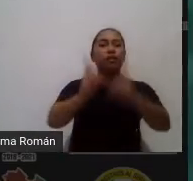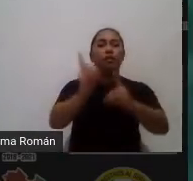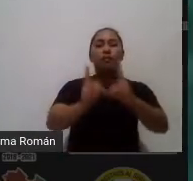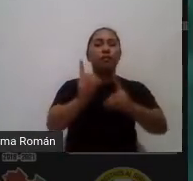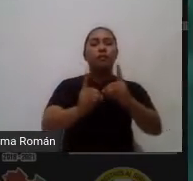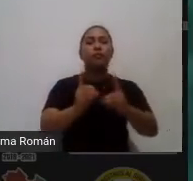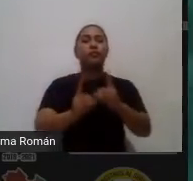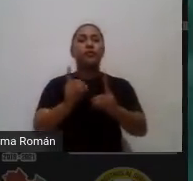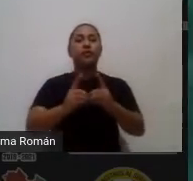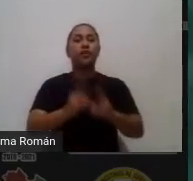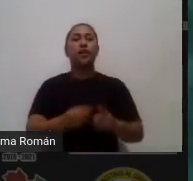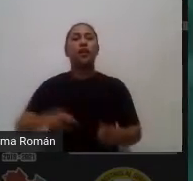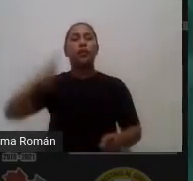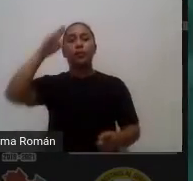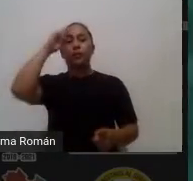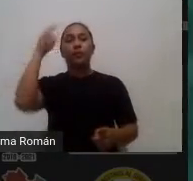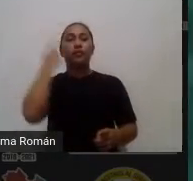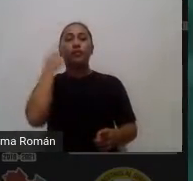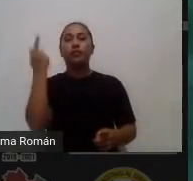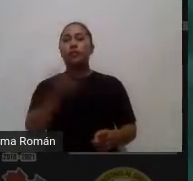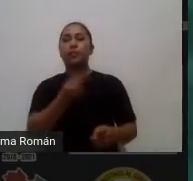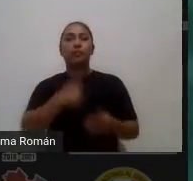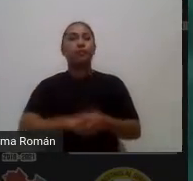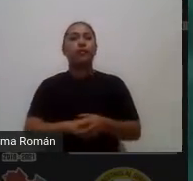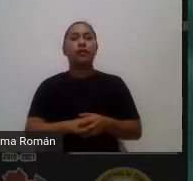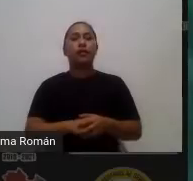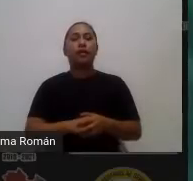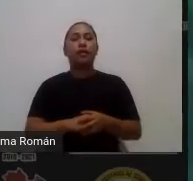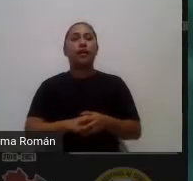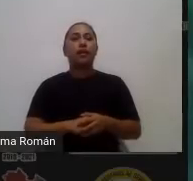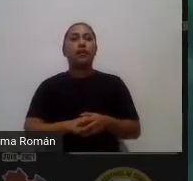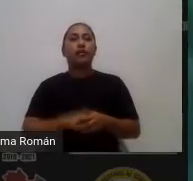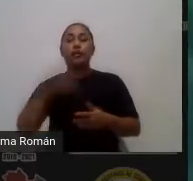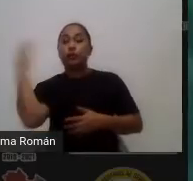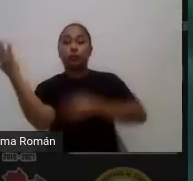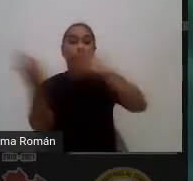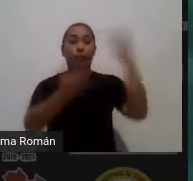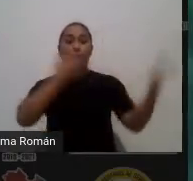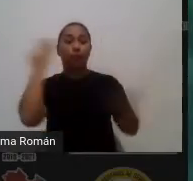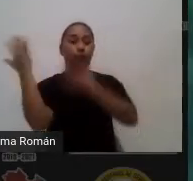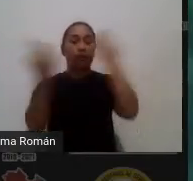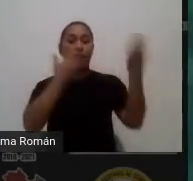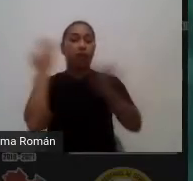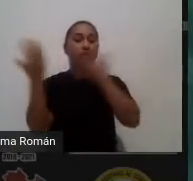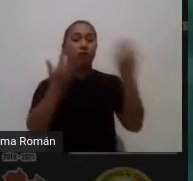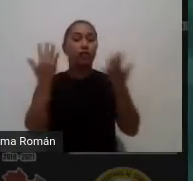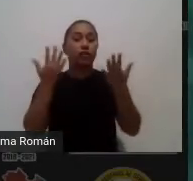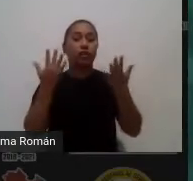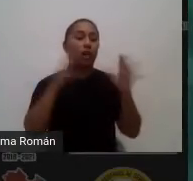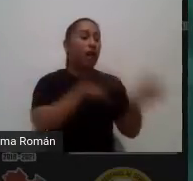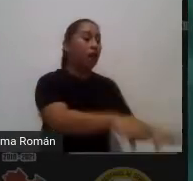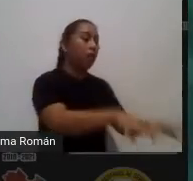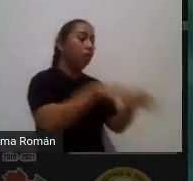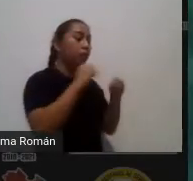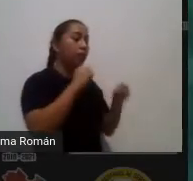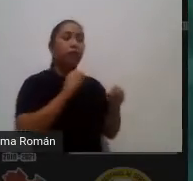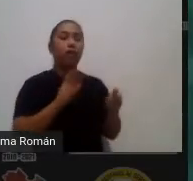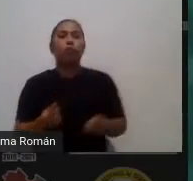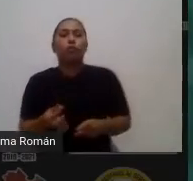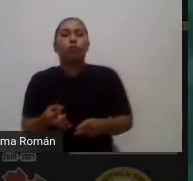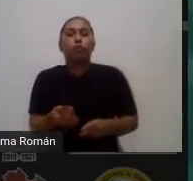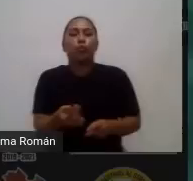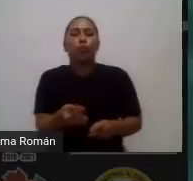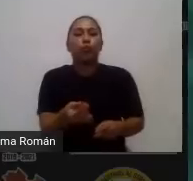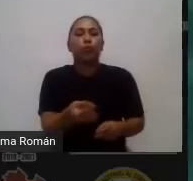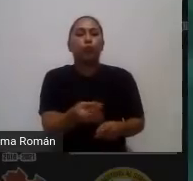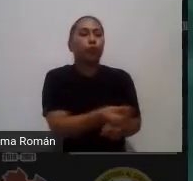ay no va a ver el club que estudia a lo mejor que estudia la adopción de mascotas a lo mejor les interesa